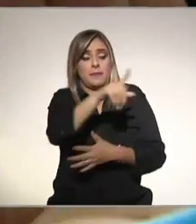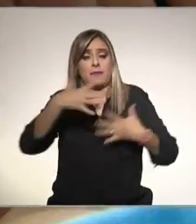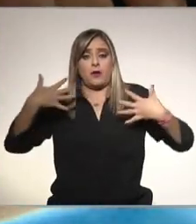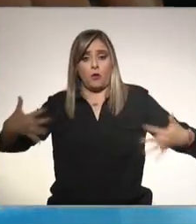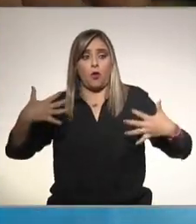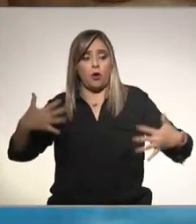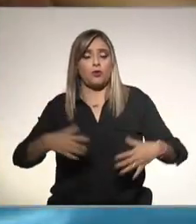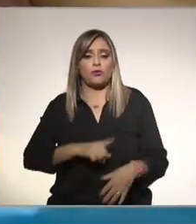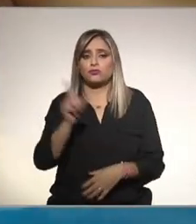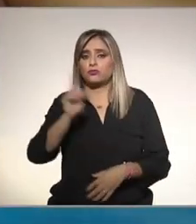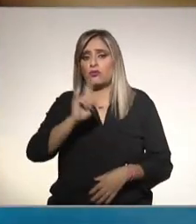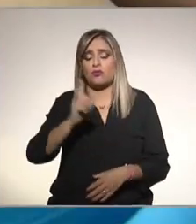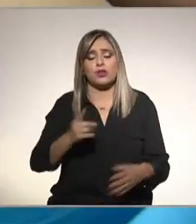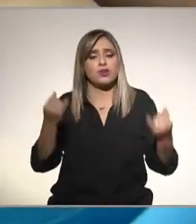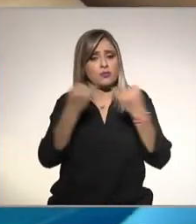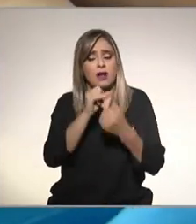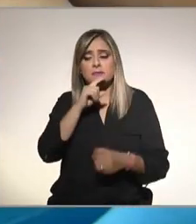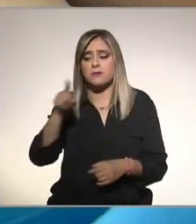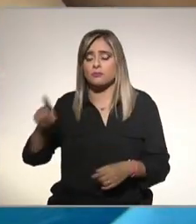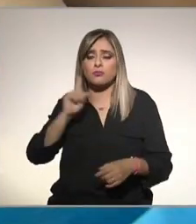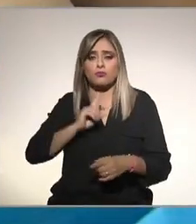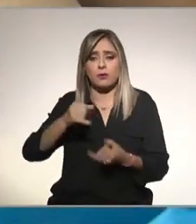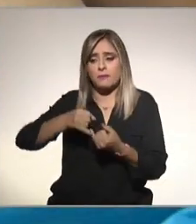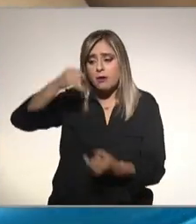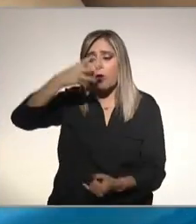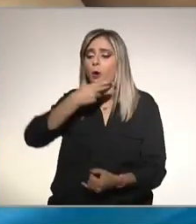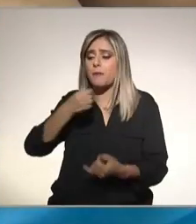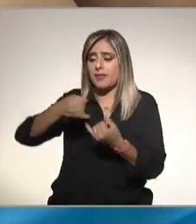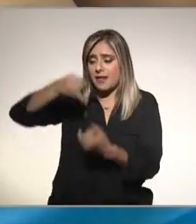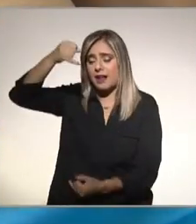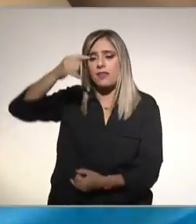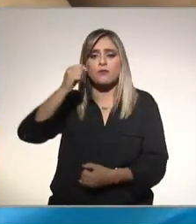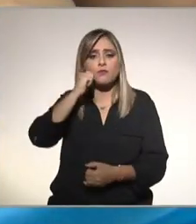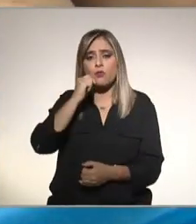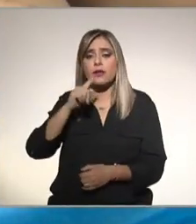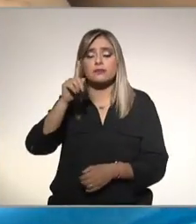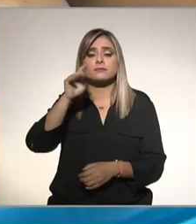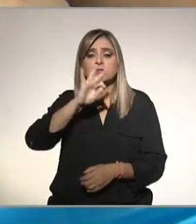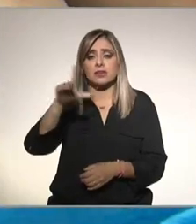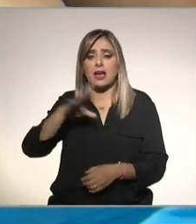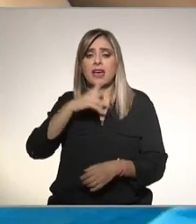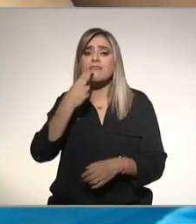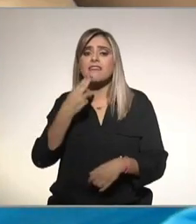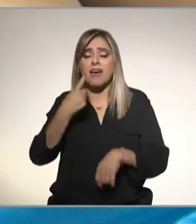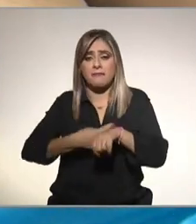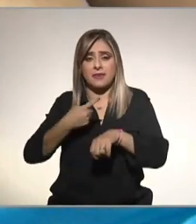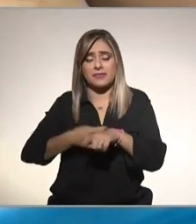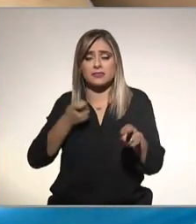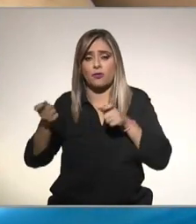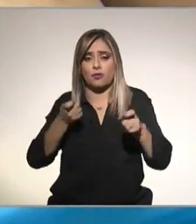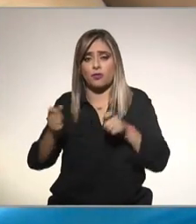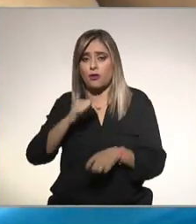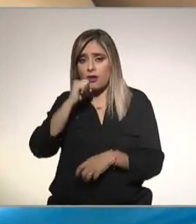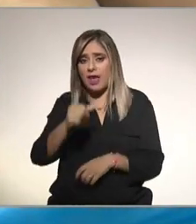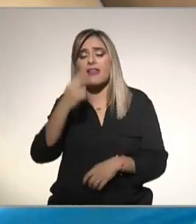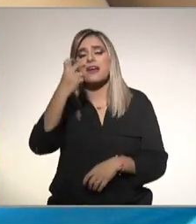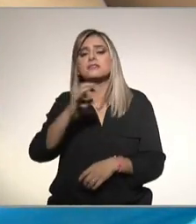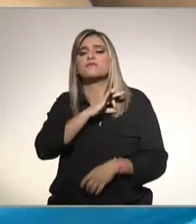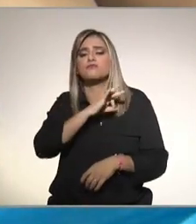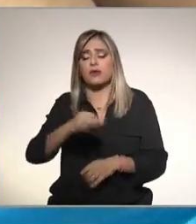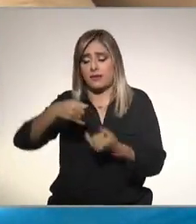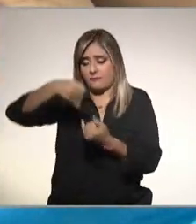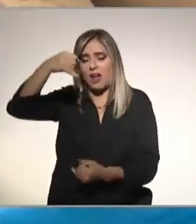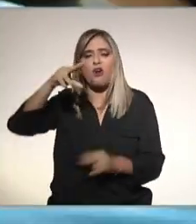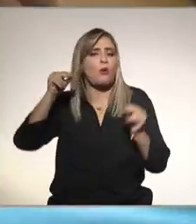desequilibrio metabólico aunque la persona sea delgada si tiene una diabetes muy agresiva no controlada si no